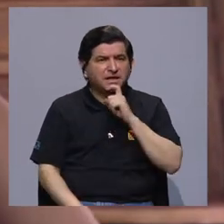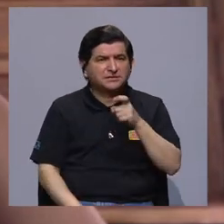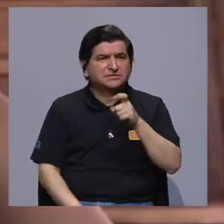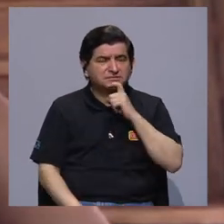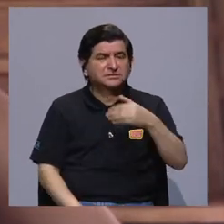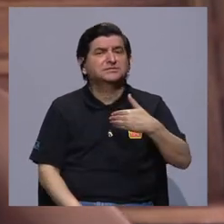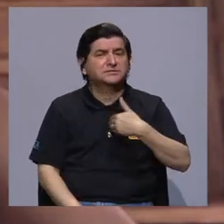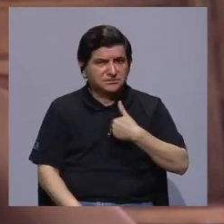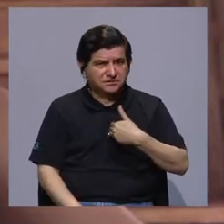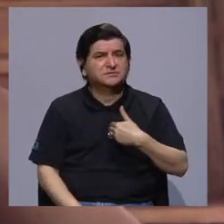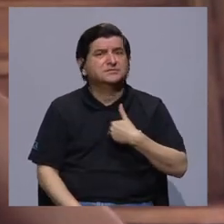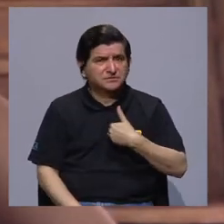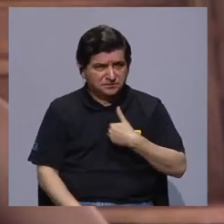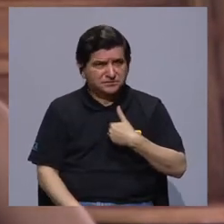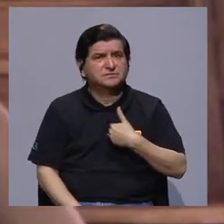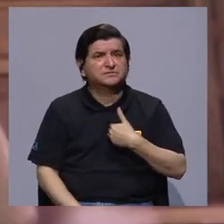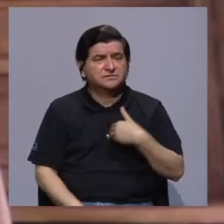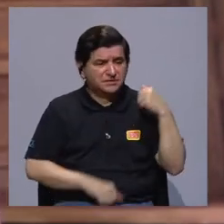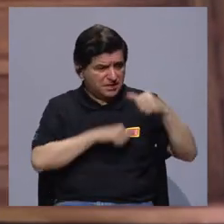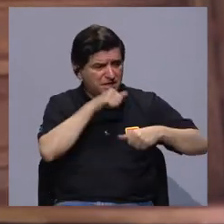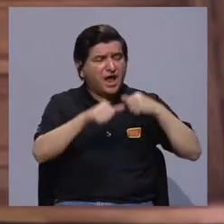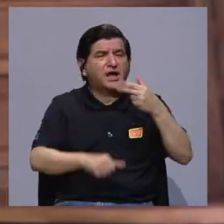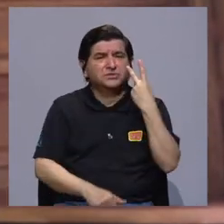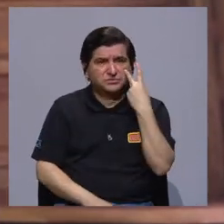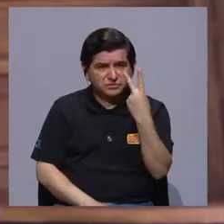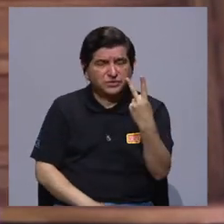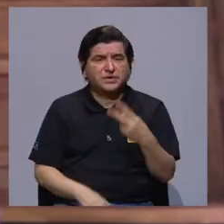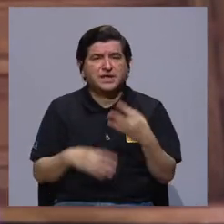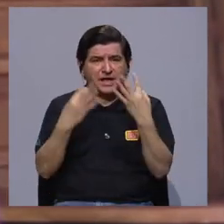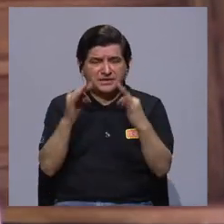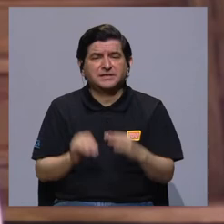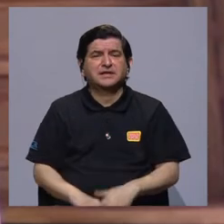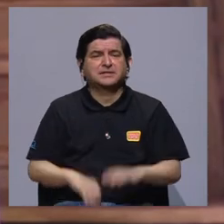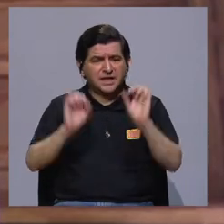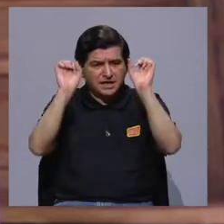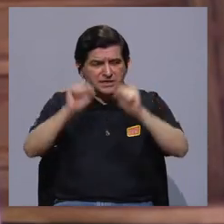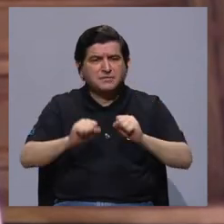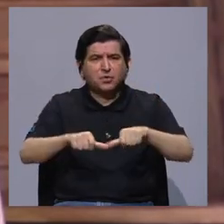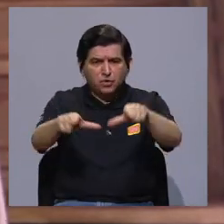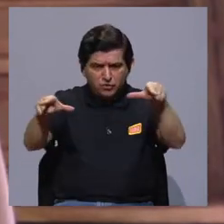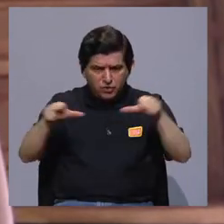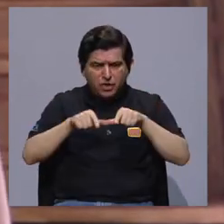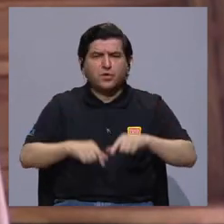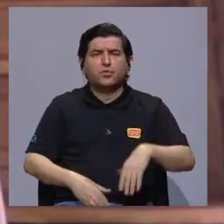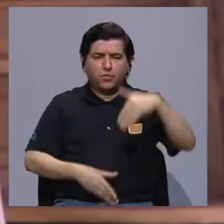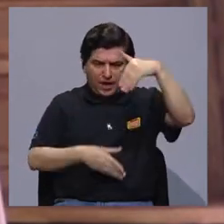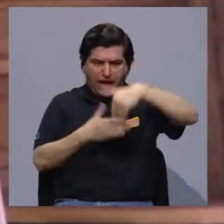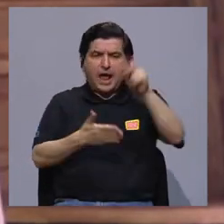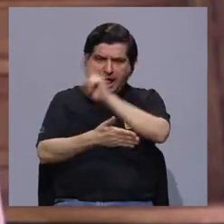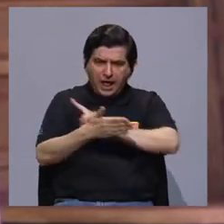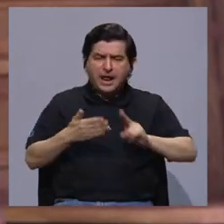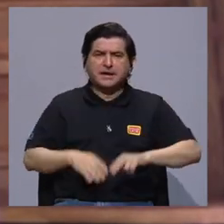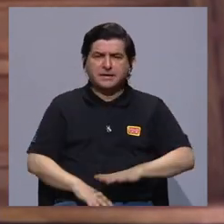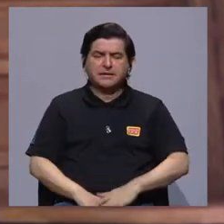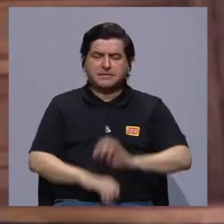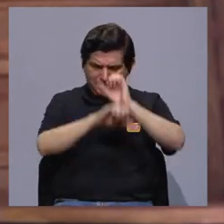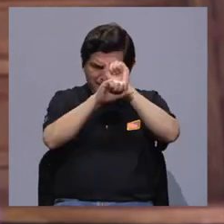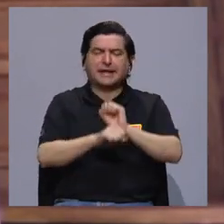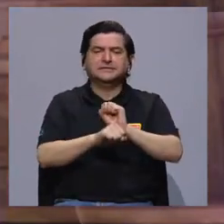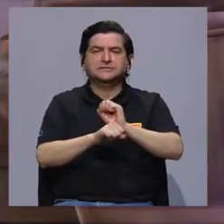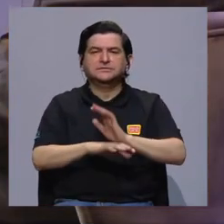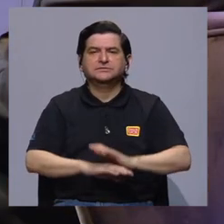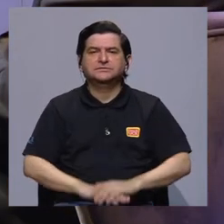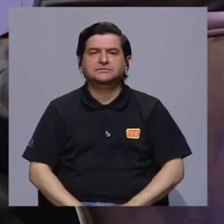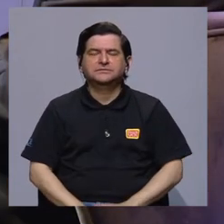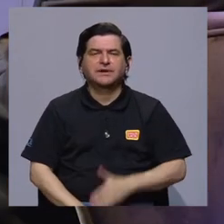dificultad que ha tenido la antropología visual de hacerse como este lugar en la academia, digamos, más clásica.